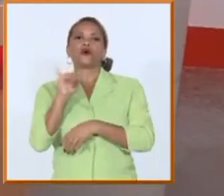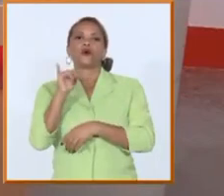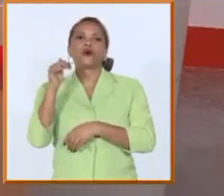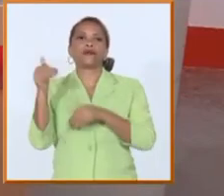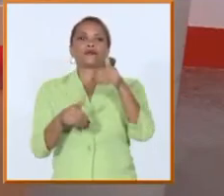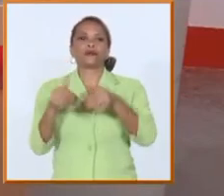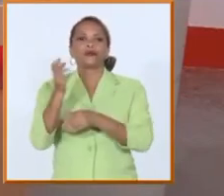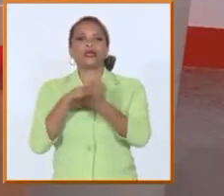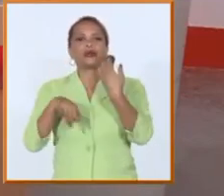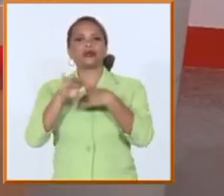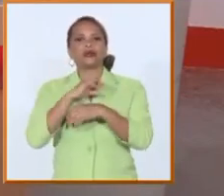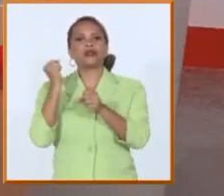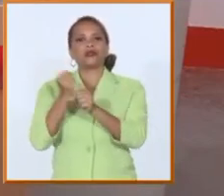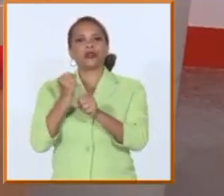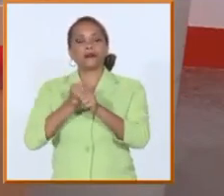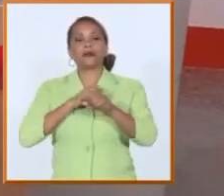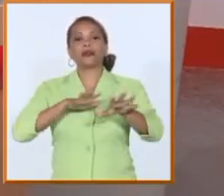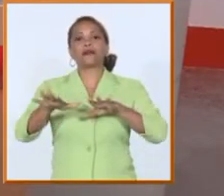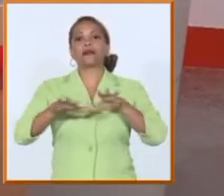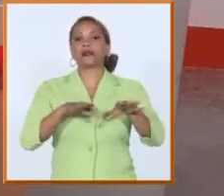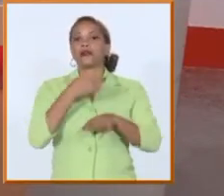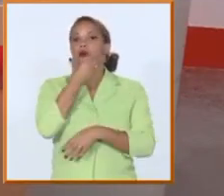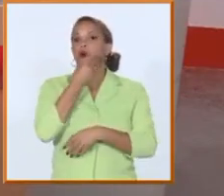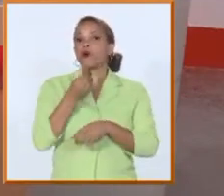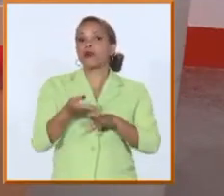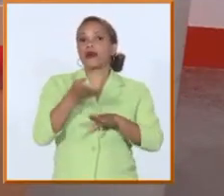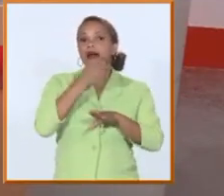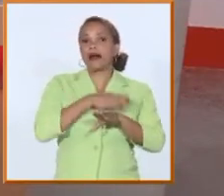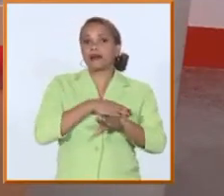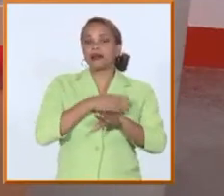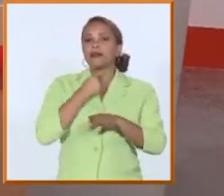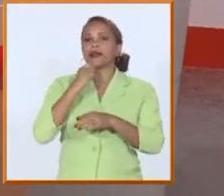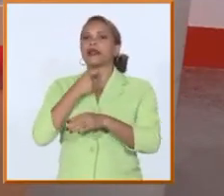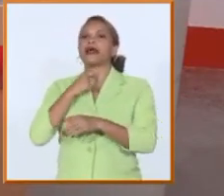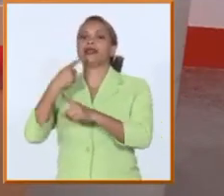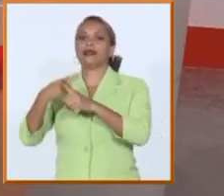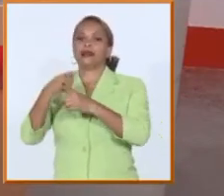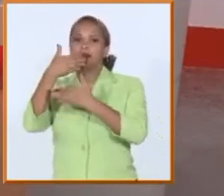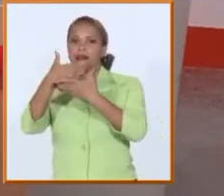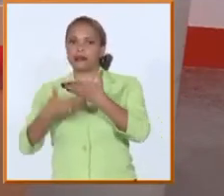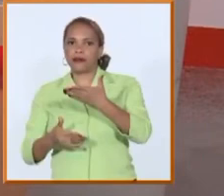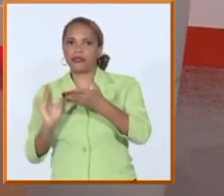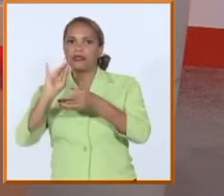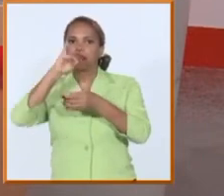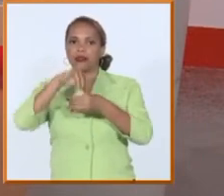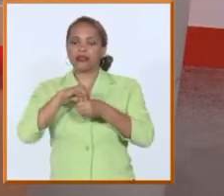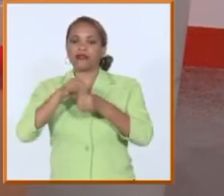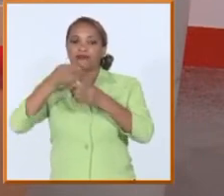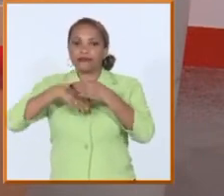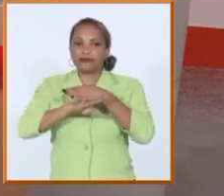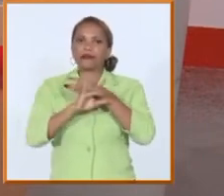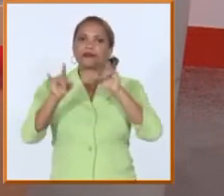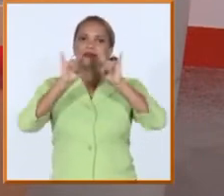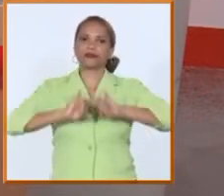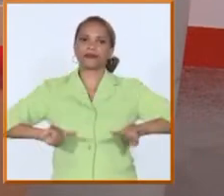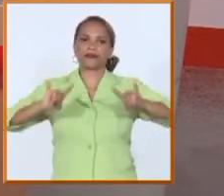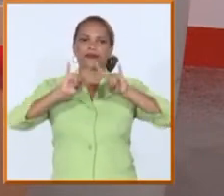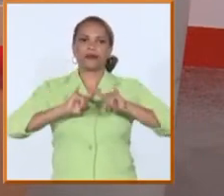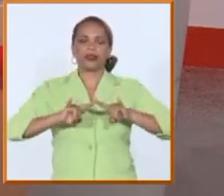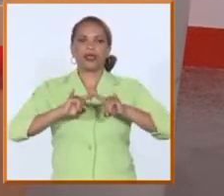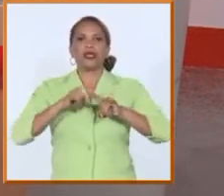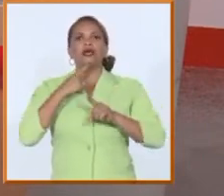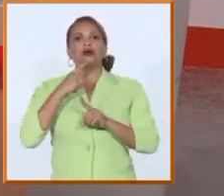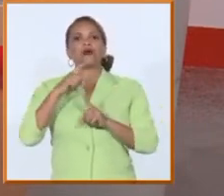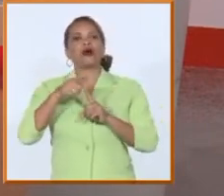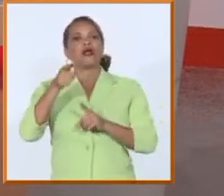organismos en la preparación de esos jóvenes para que ingresen a la universidad en la universidad también está concebido la tutoría de